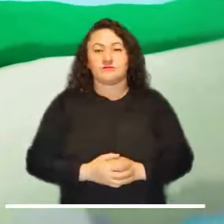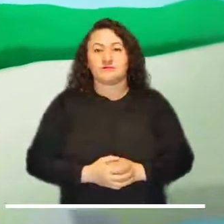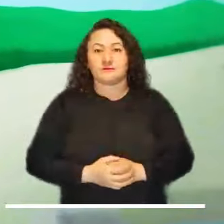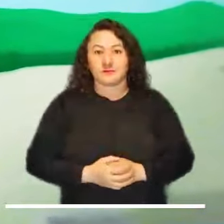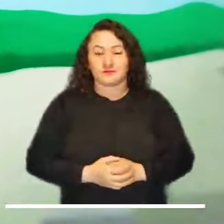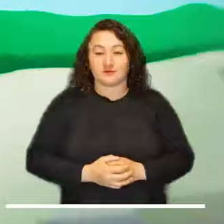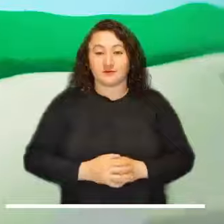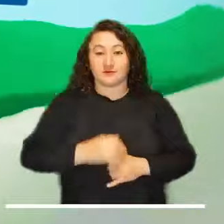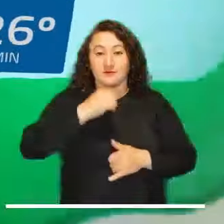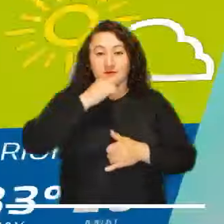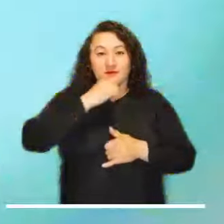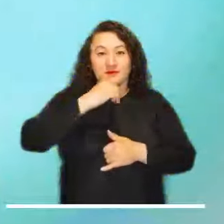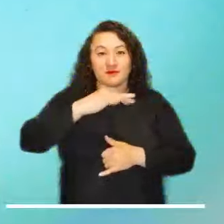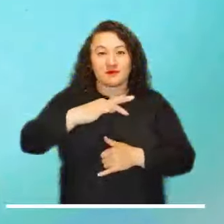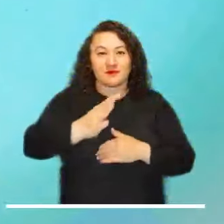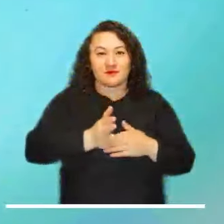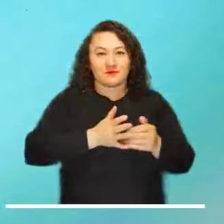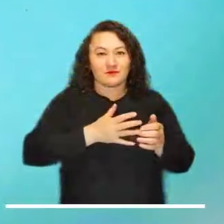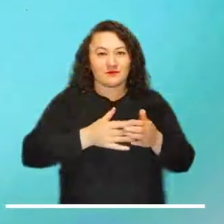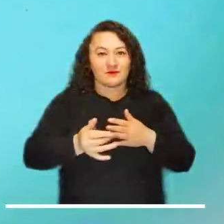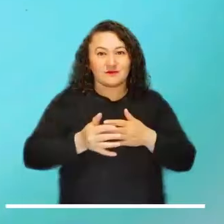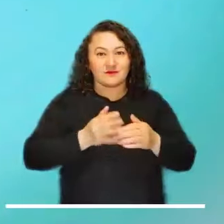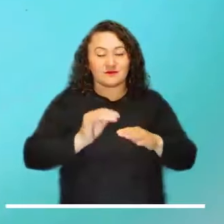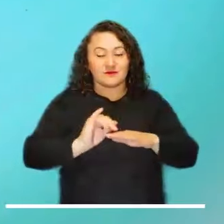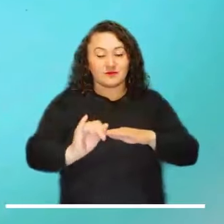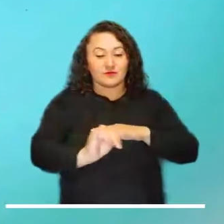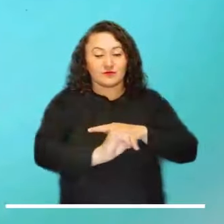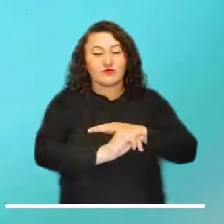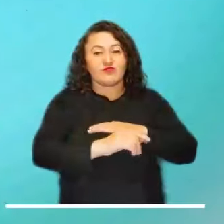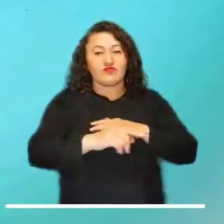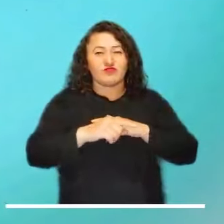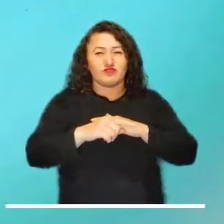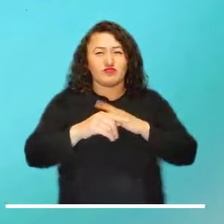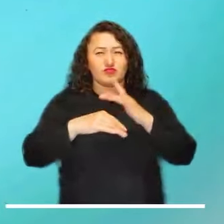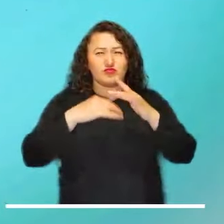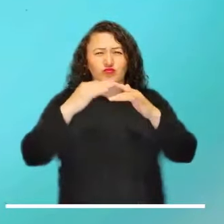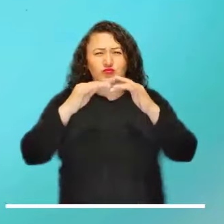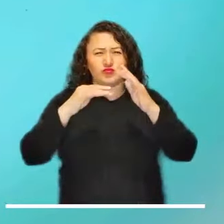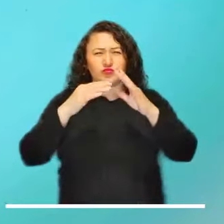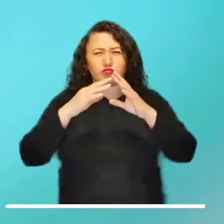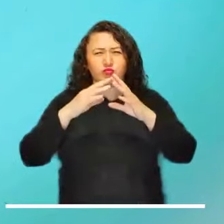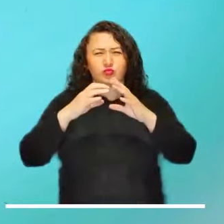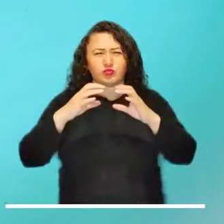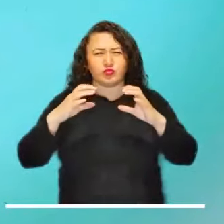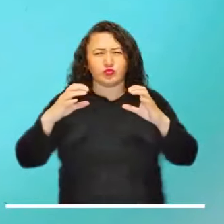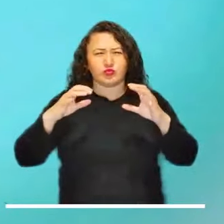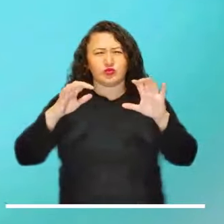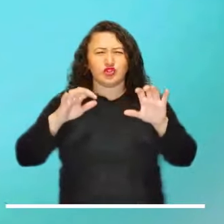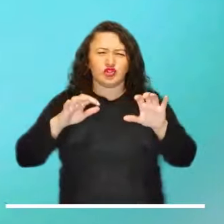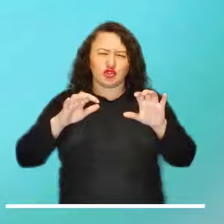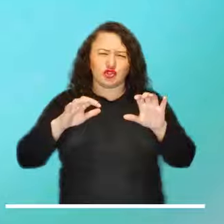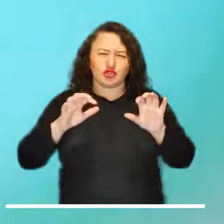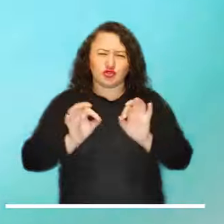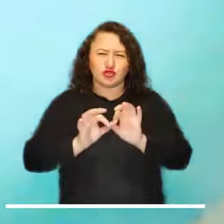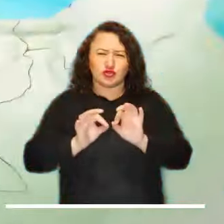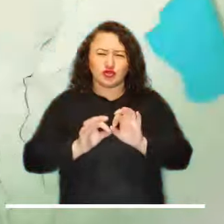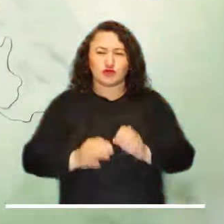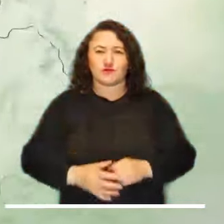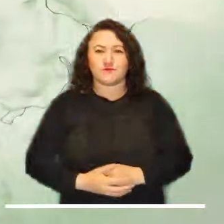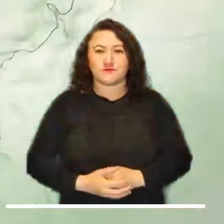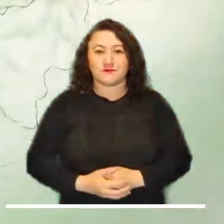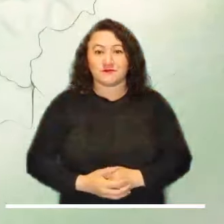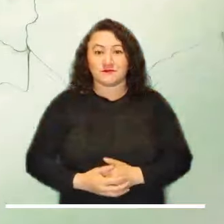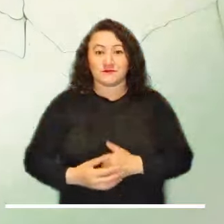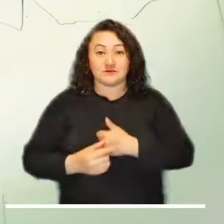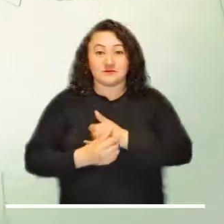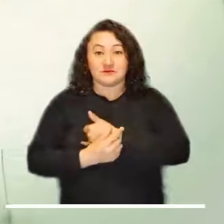zona marítima del archipiélago y en San Andrés se experimentará un cielo mayormente nublado con lloviznas. Sobre el